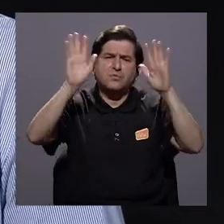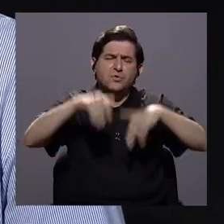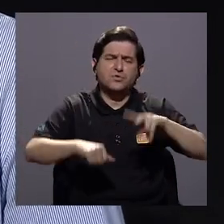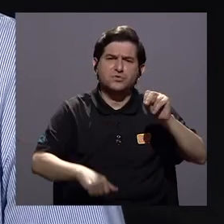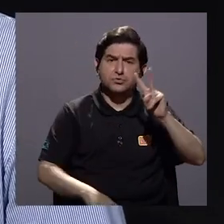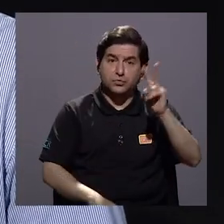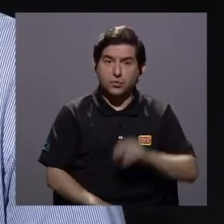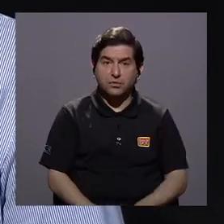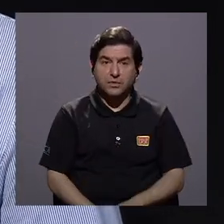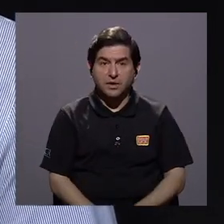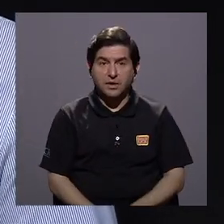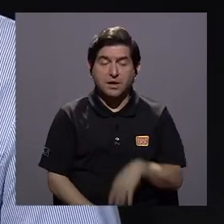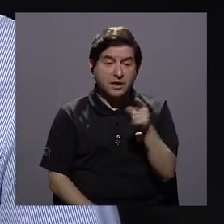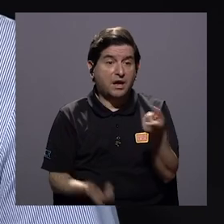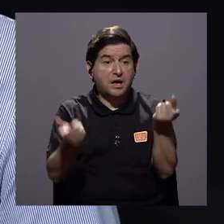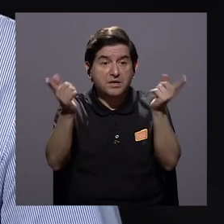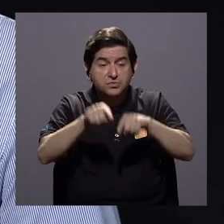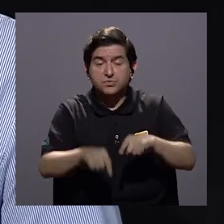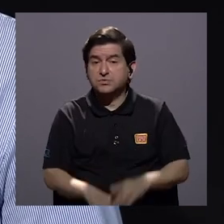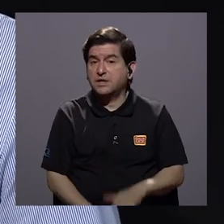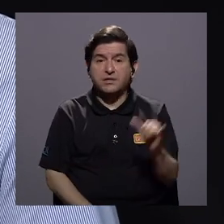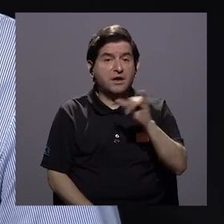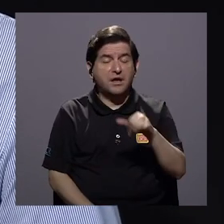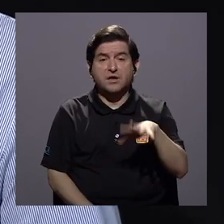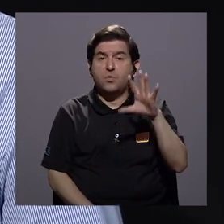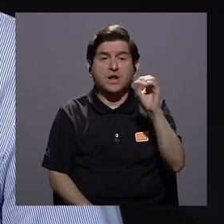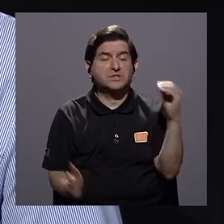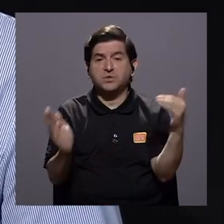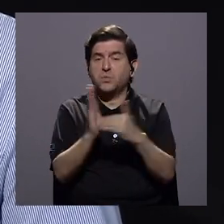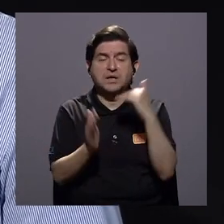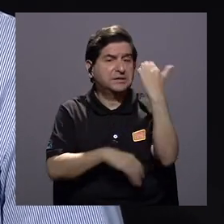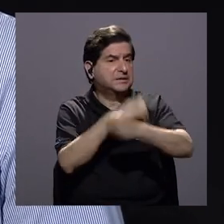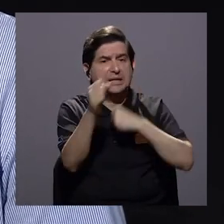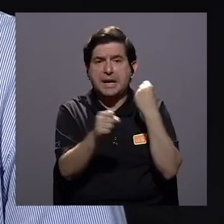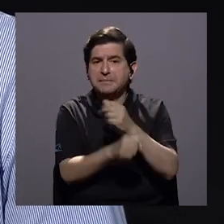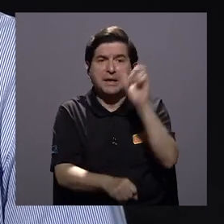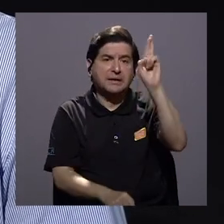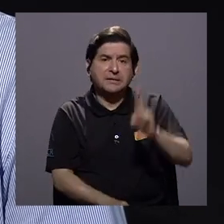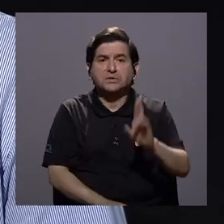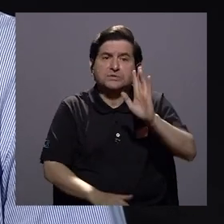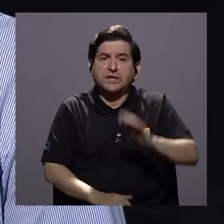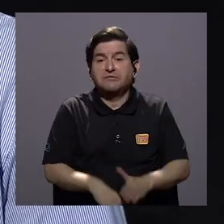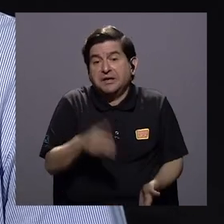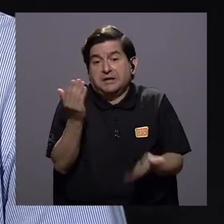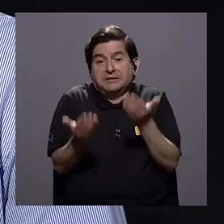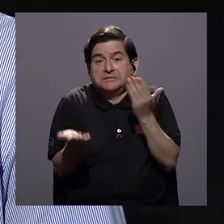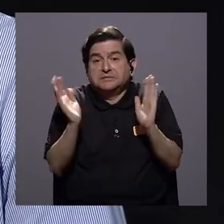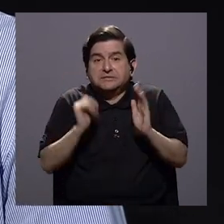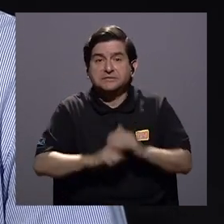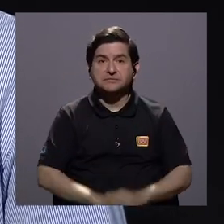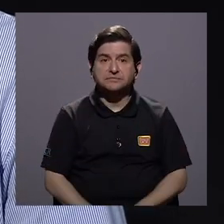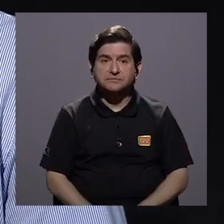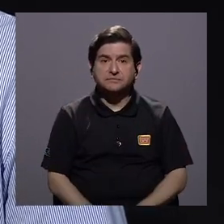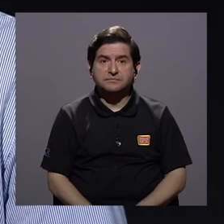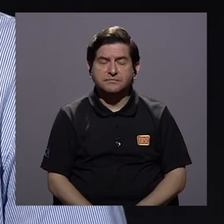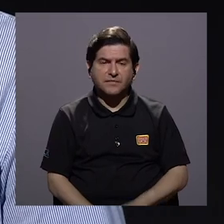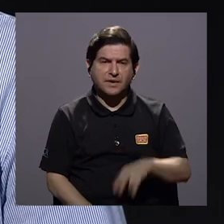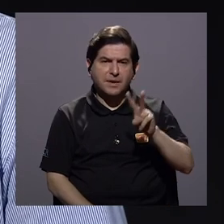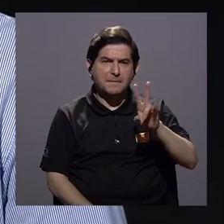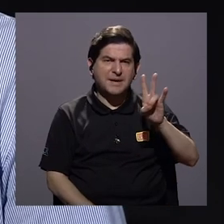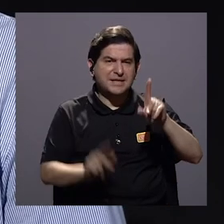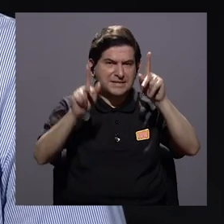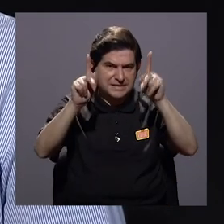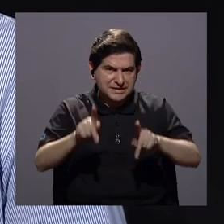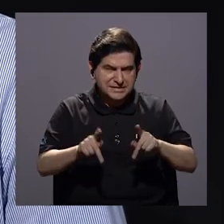fuerte de noviembre que ha pasado y pasará por los próximos 50 mil años en Costa Rica probablemente que haya